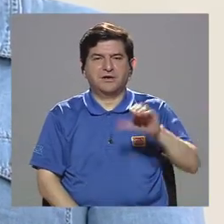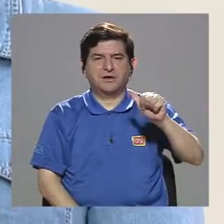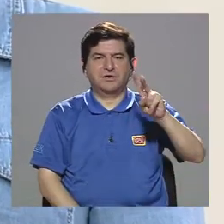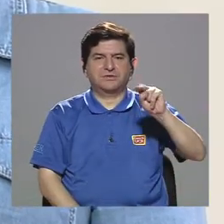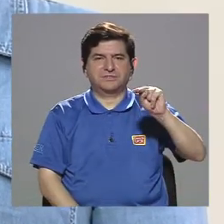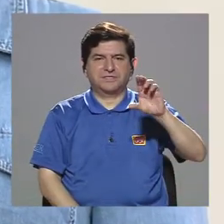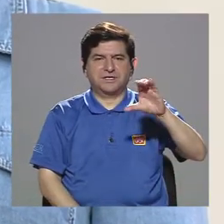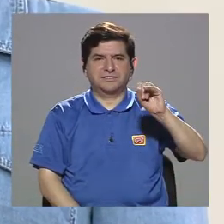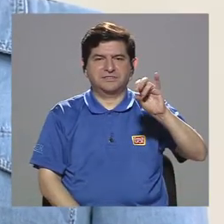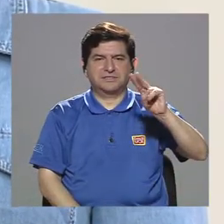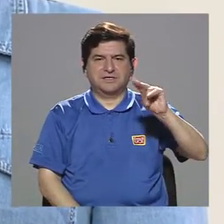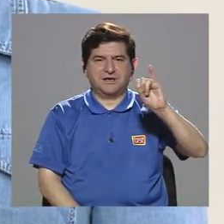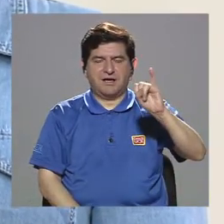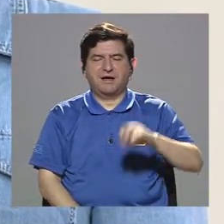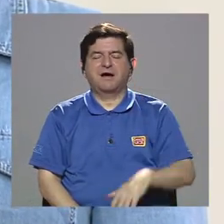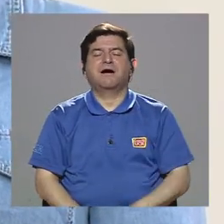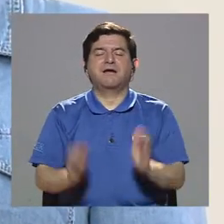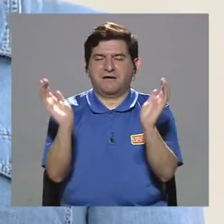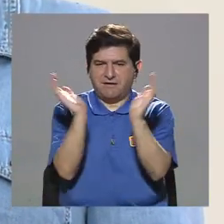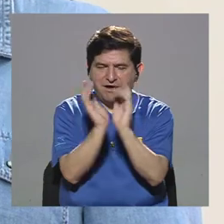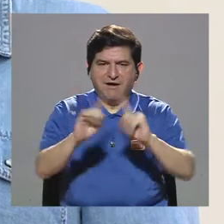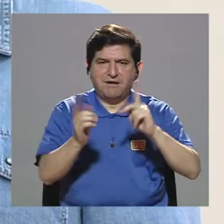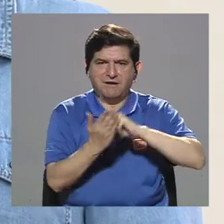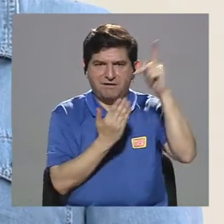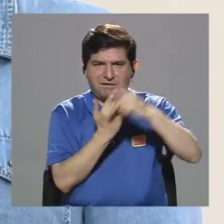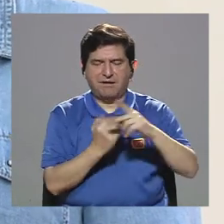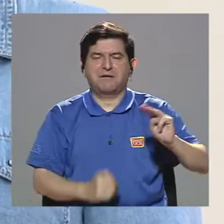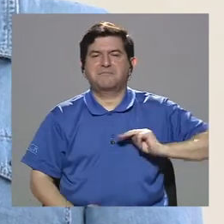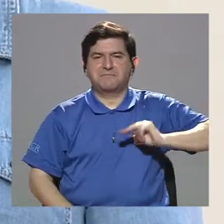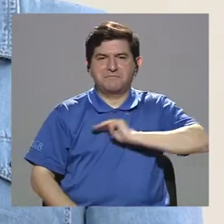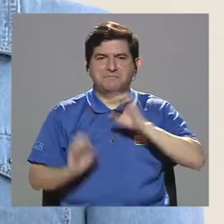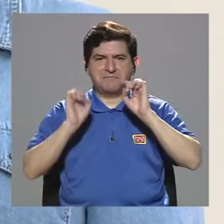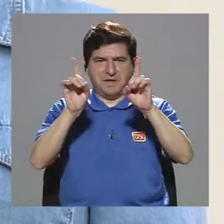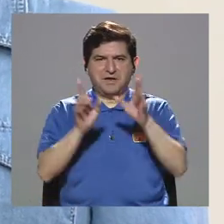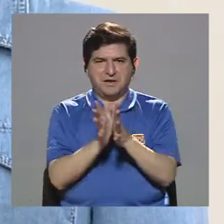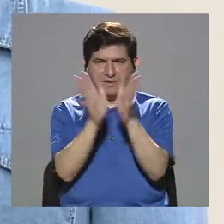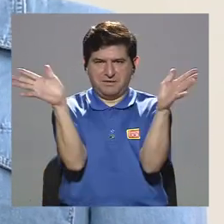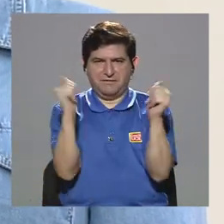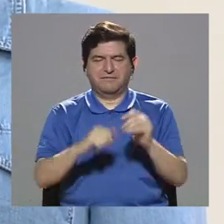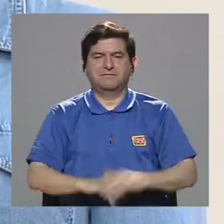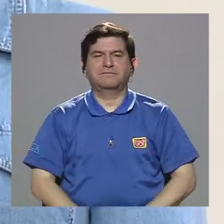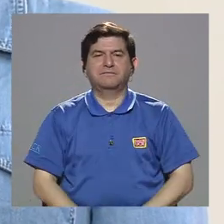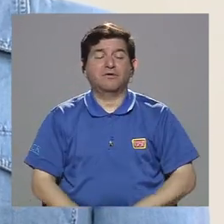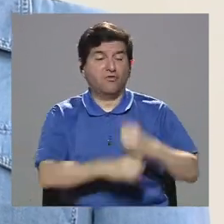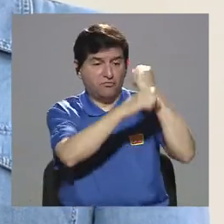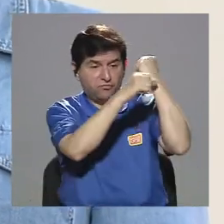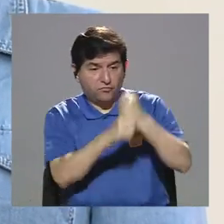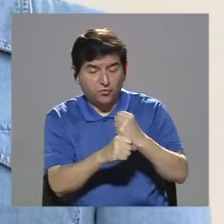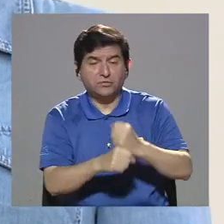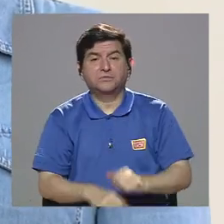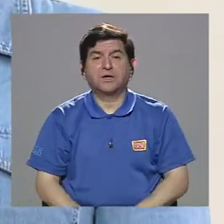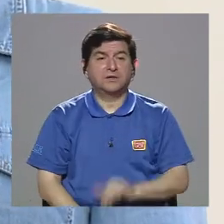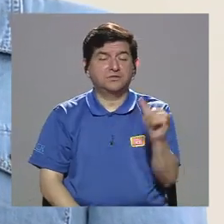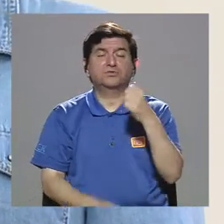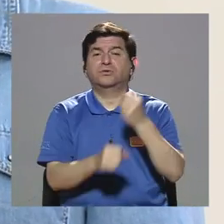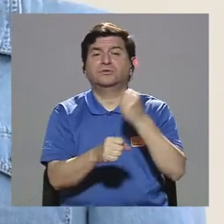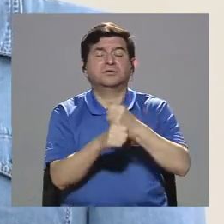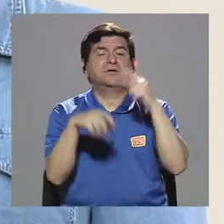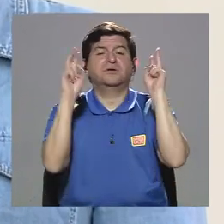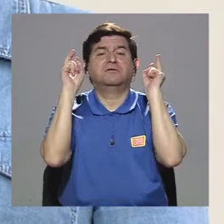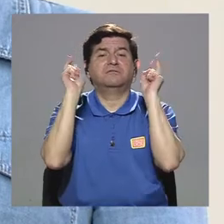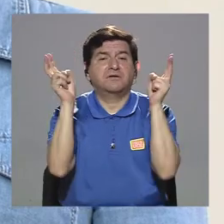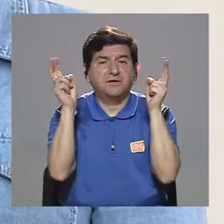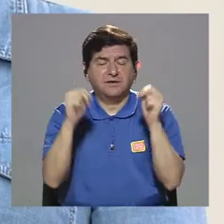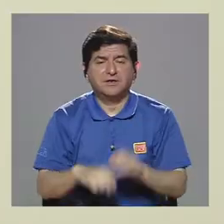con La Caja en diferentes programas con el Ministerio de Educación Pública con fundaciones también que trabajan en temas